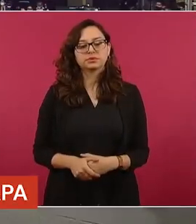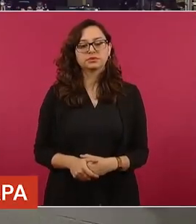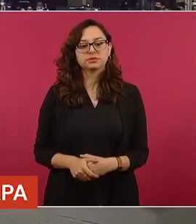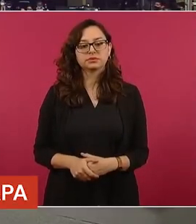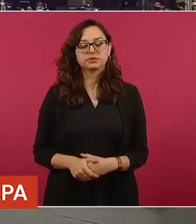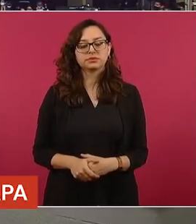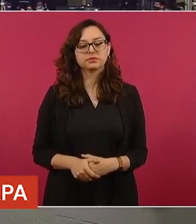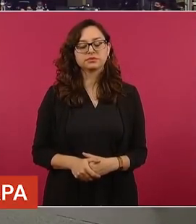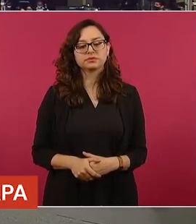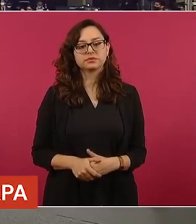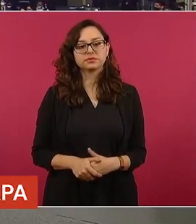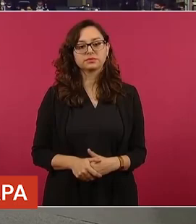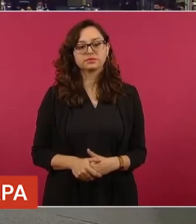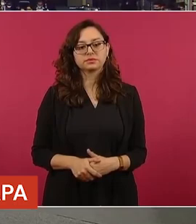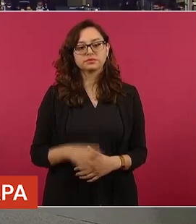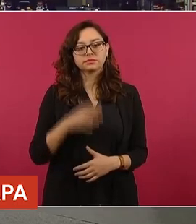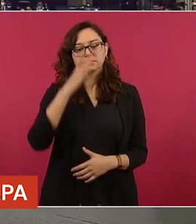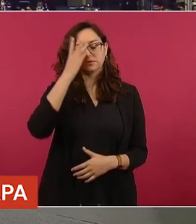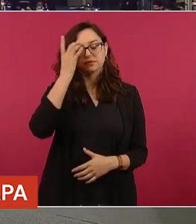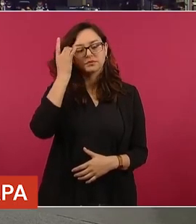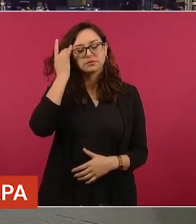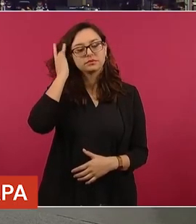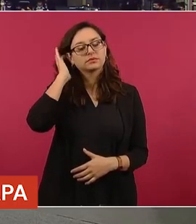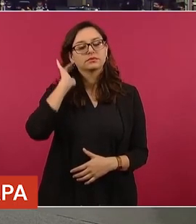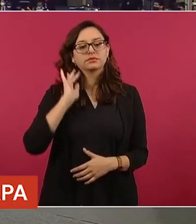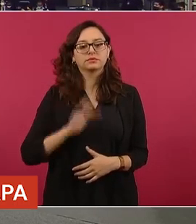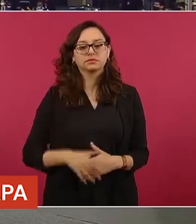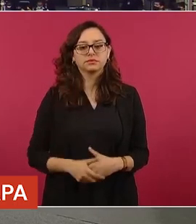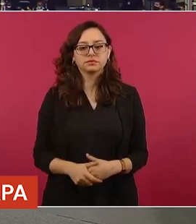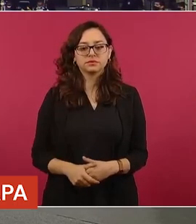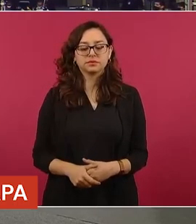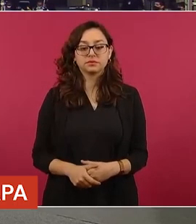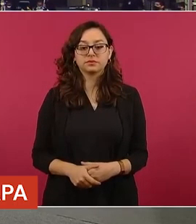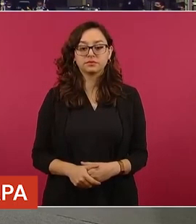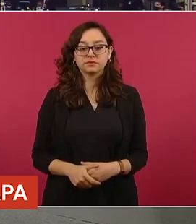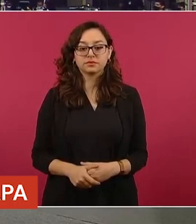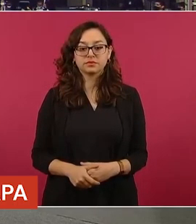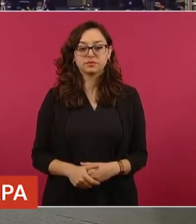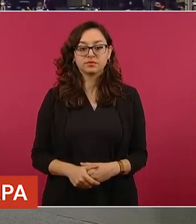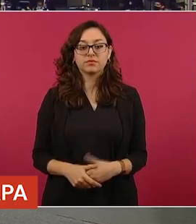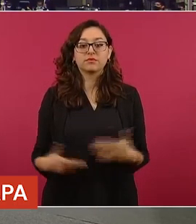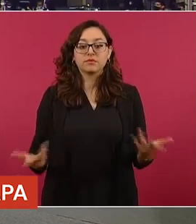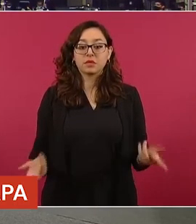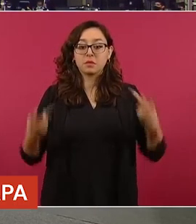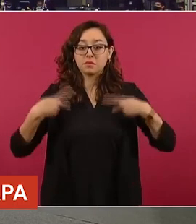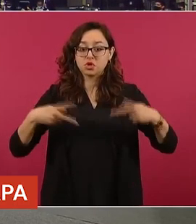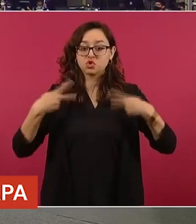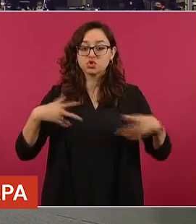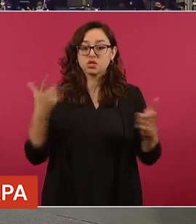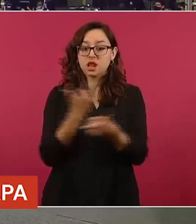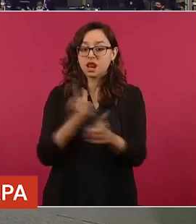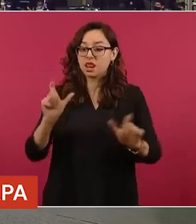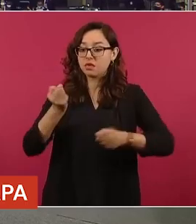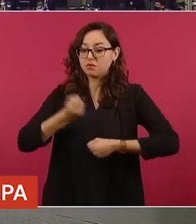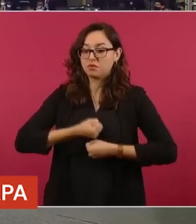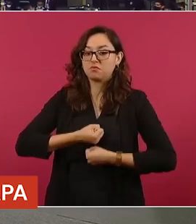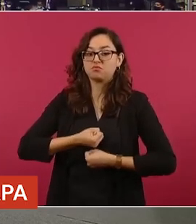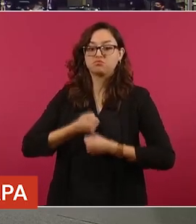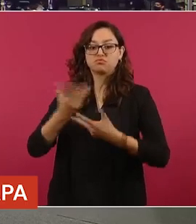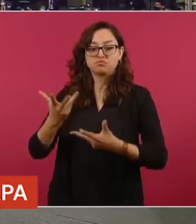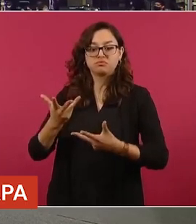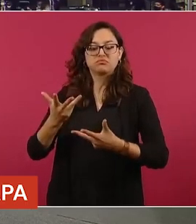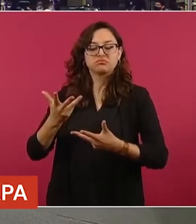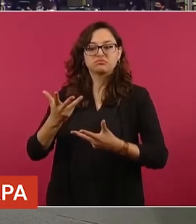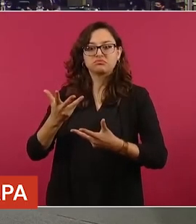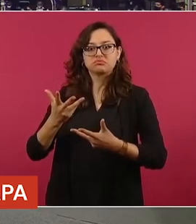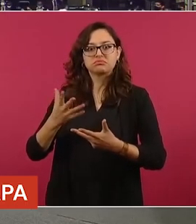pues resulta que ahorita está surgiendo una nueva modalidad de acoso a la libertad de expresión y lo está haciendo el INE